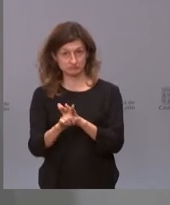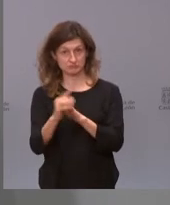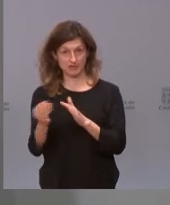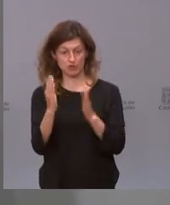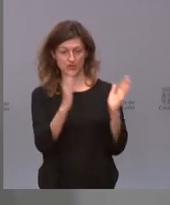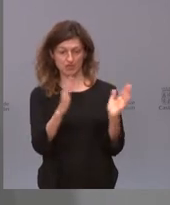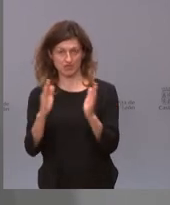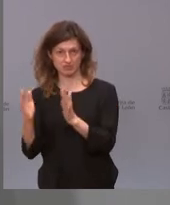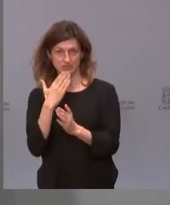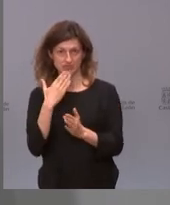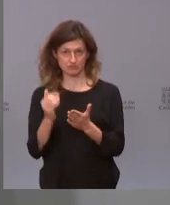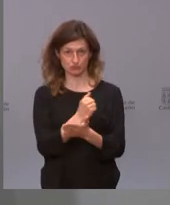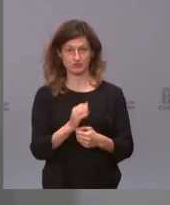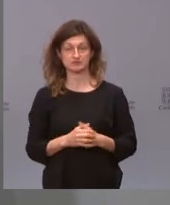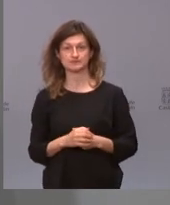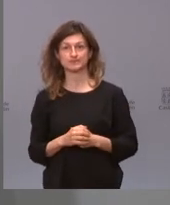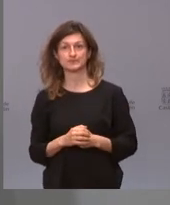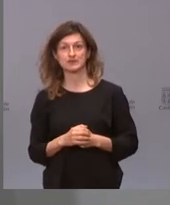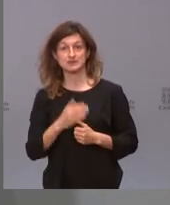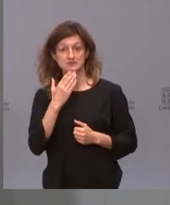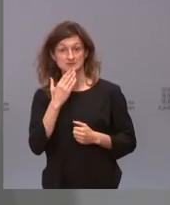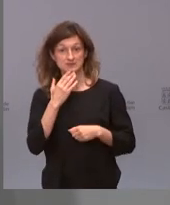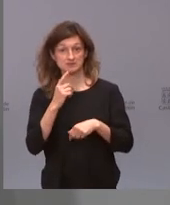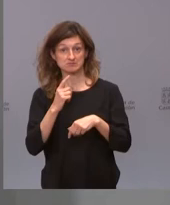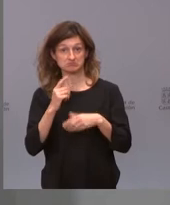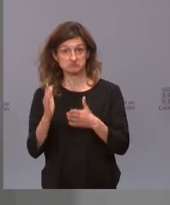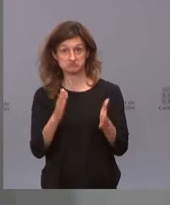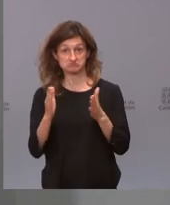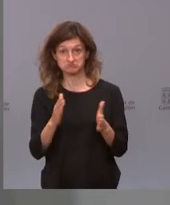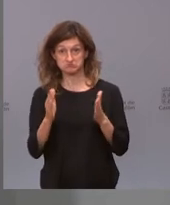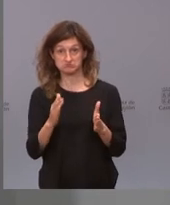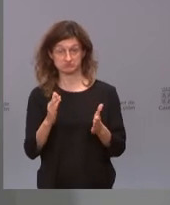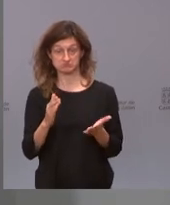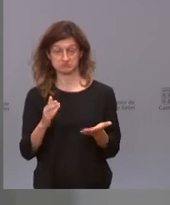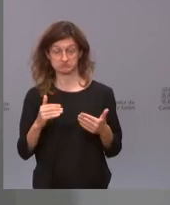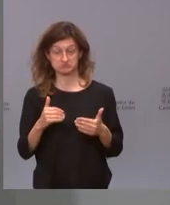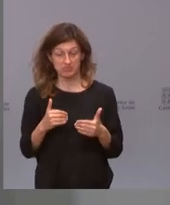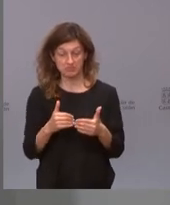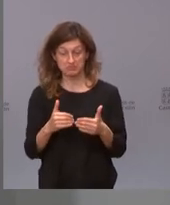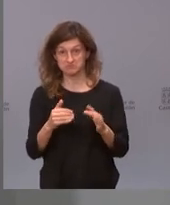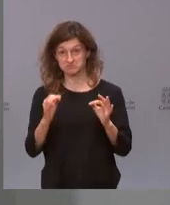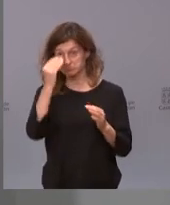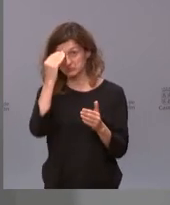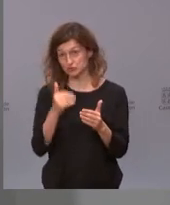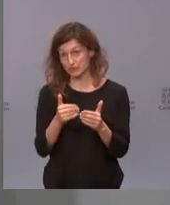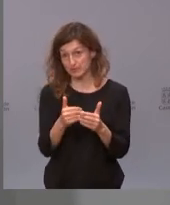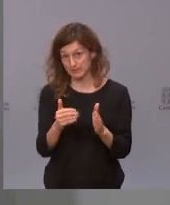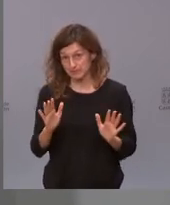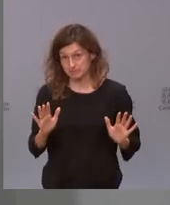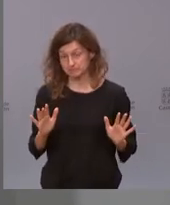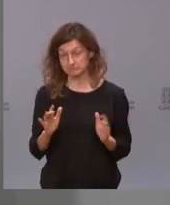bloques de edad. Si vamos a este ritmo, pues, hombre, yo quisiera pensar que en breve, pero tampoco